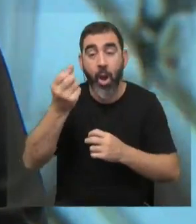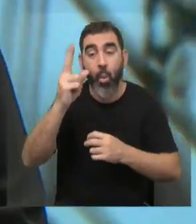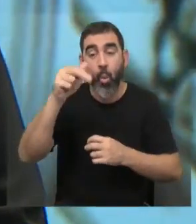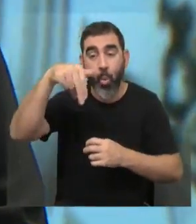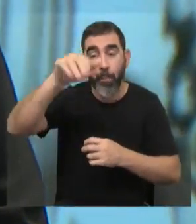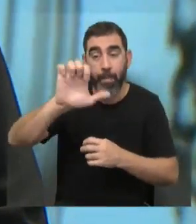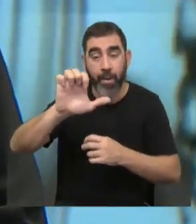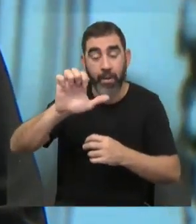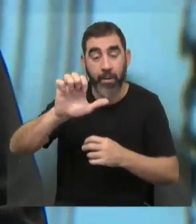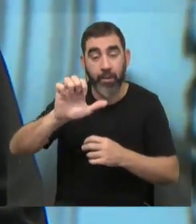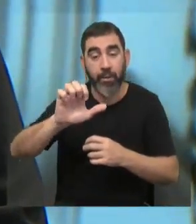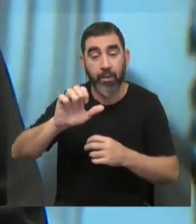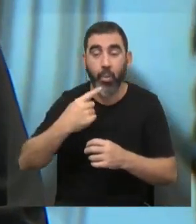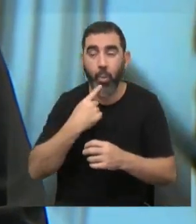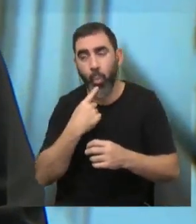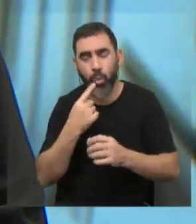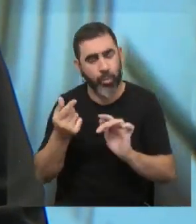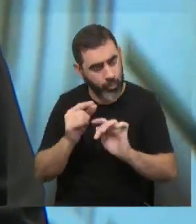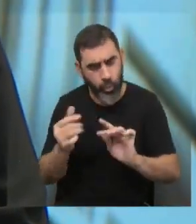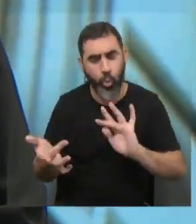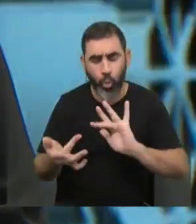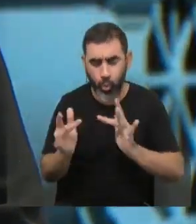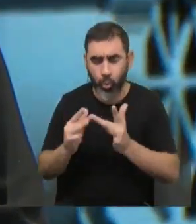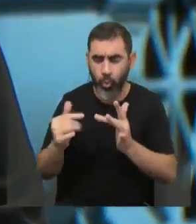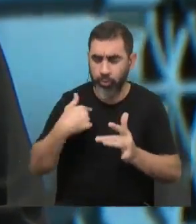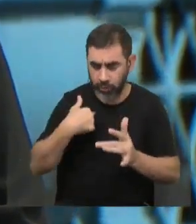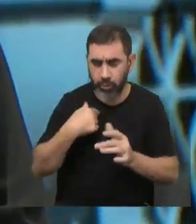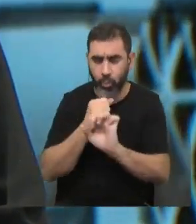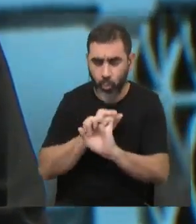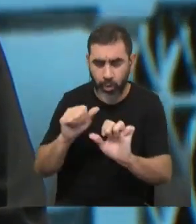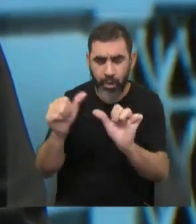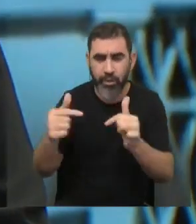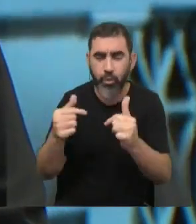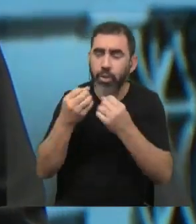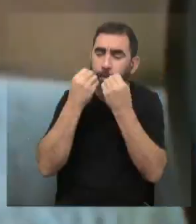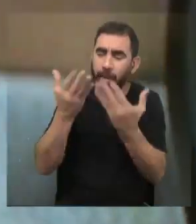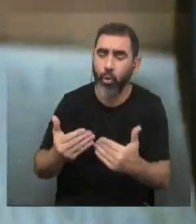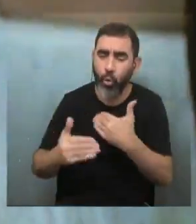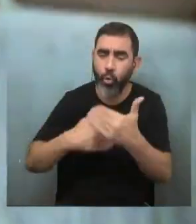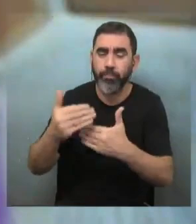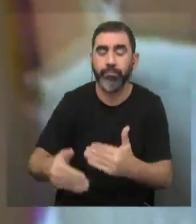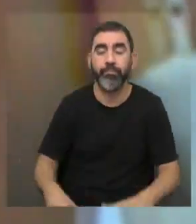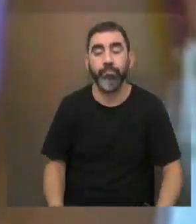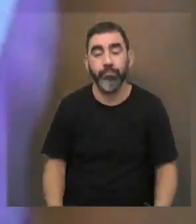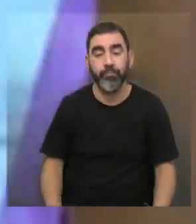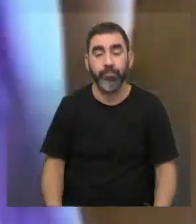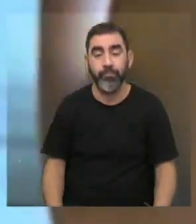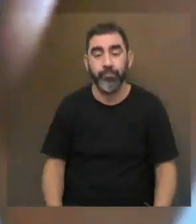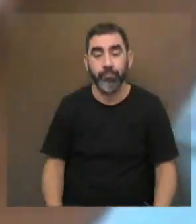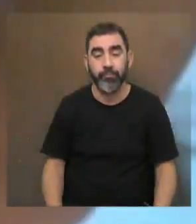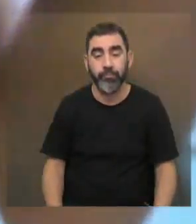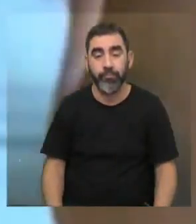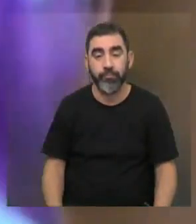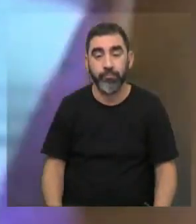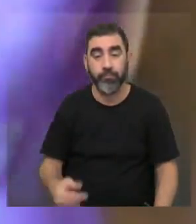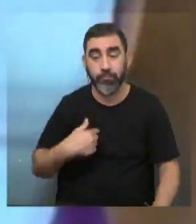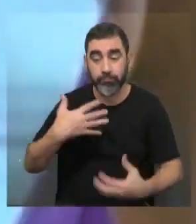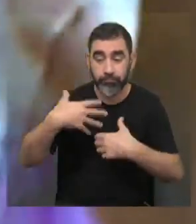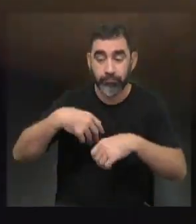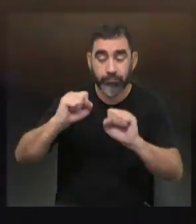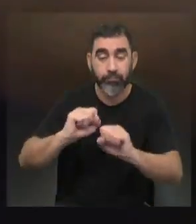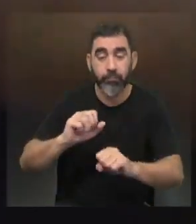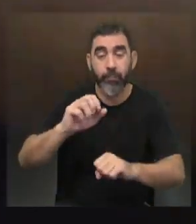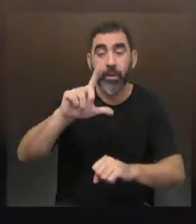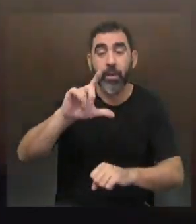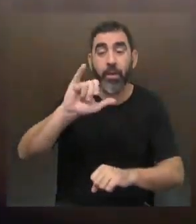de la página de Auder y no duden en contactarse con nosotras, porque juntas podemos hacer las cosas mejor. Como las encontré yo en su momento en LinkedIn y desde ahí que